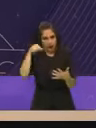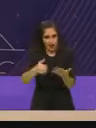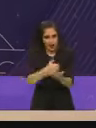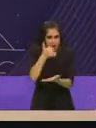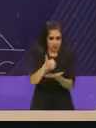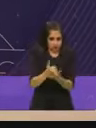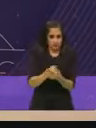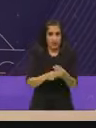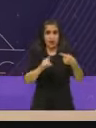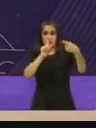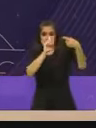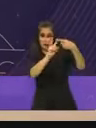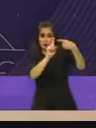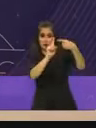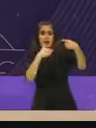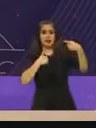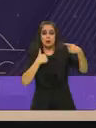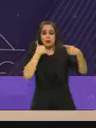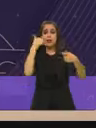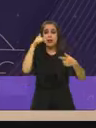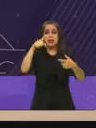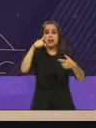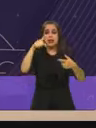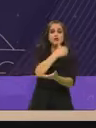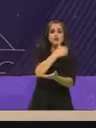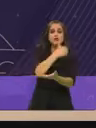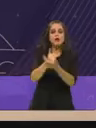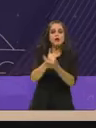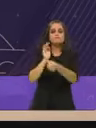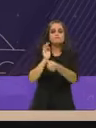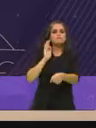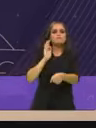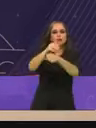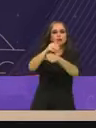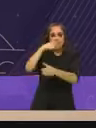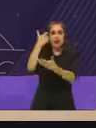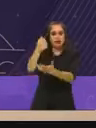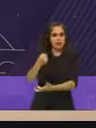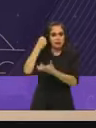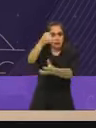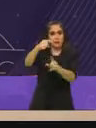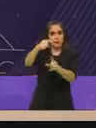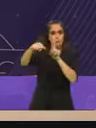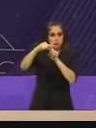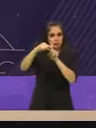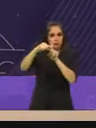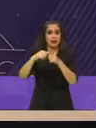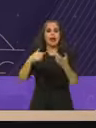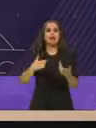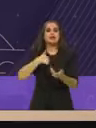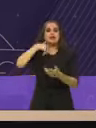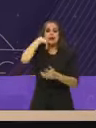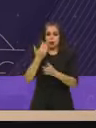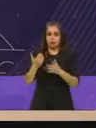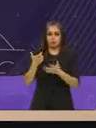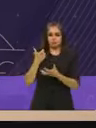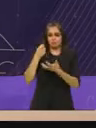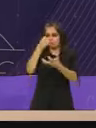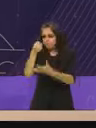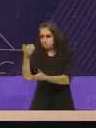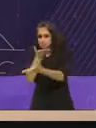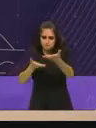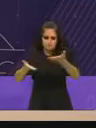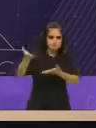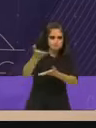Primero, queremos una ciudad favorable a la inversión, a la prosperidad compartida y a la